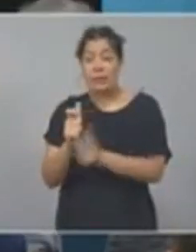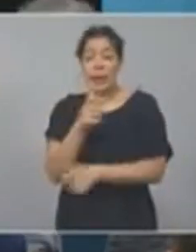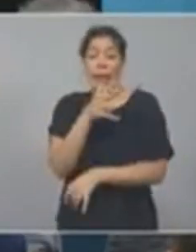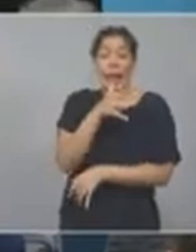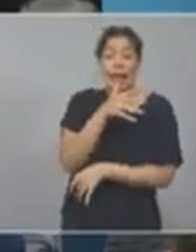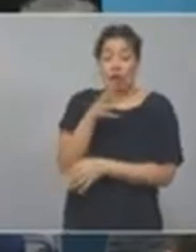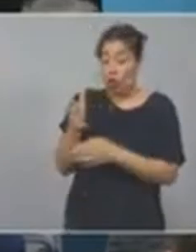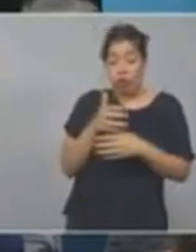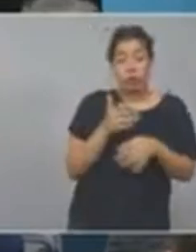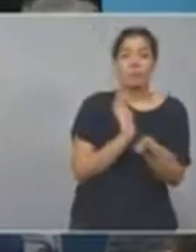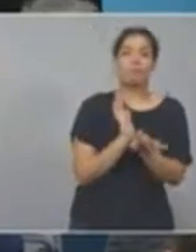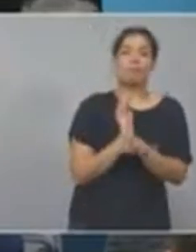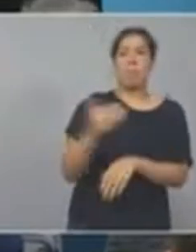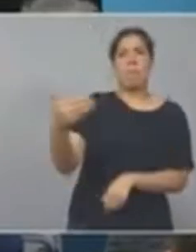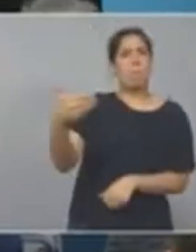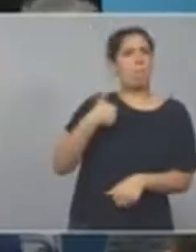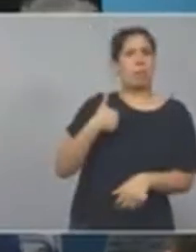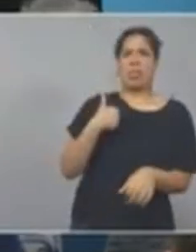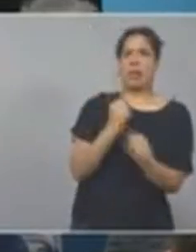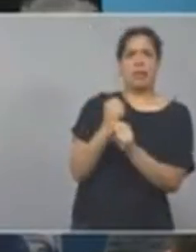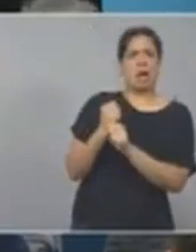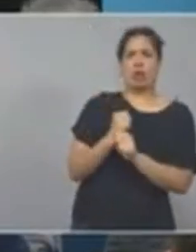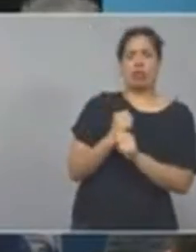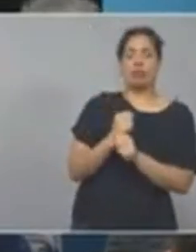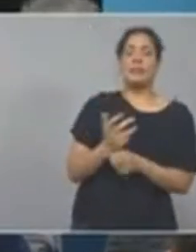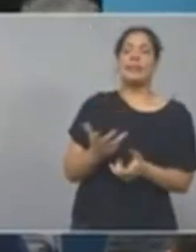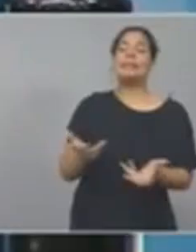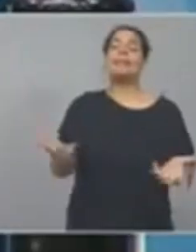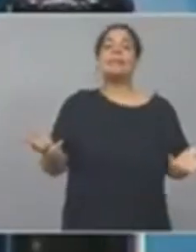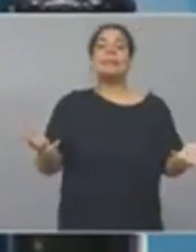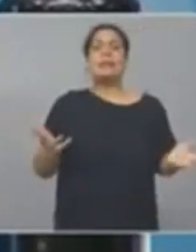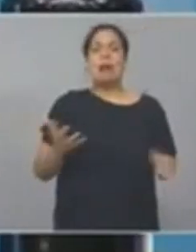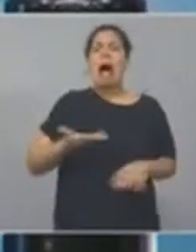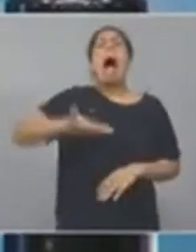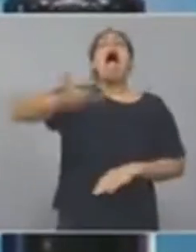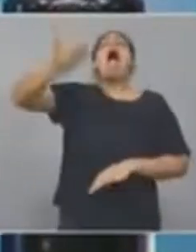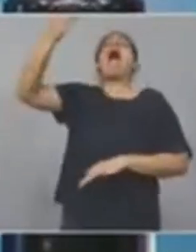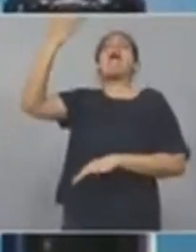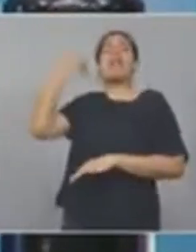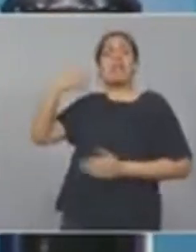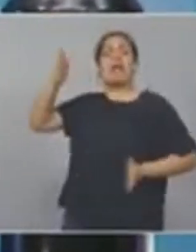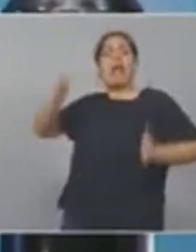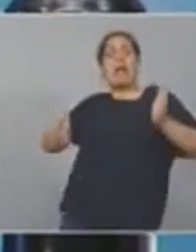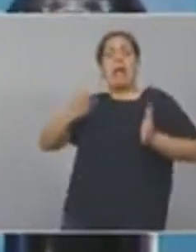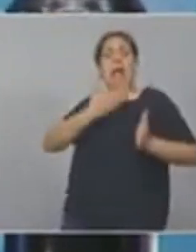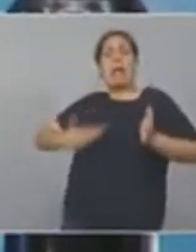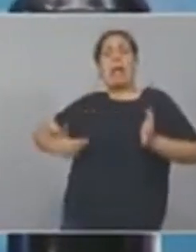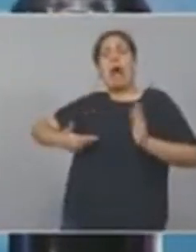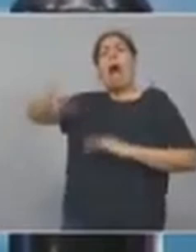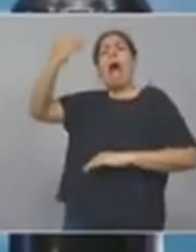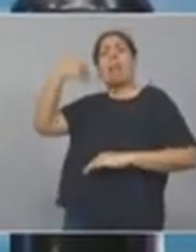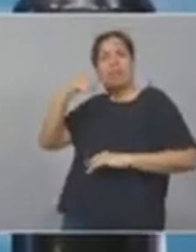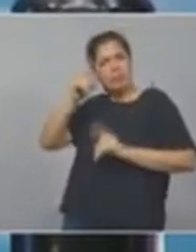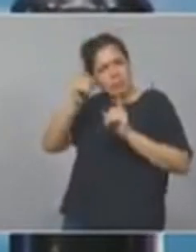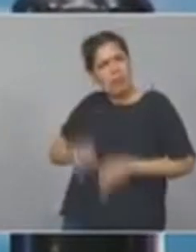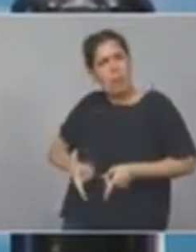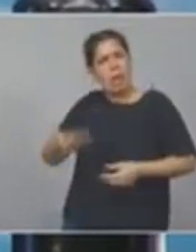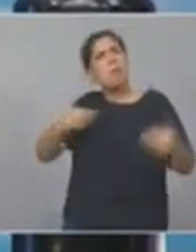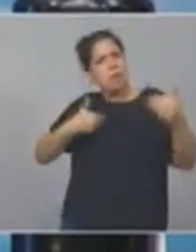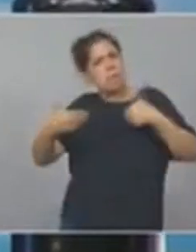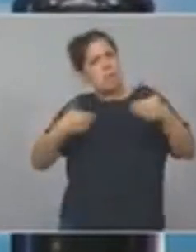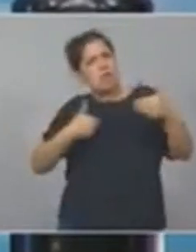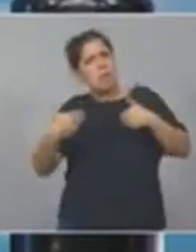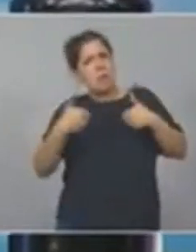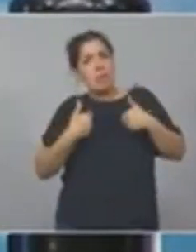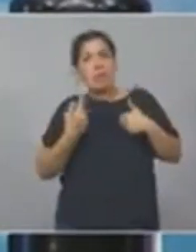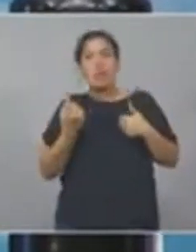Nadie dice que no hubiera, previo al cambio de gobierno, a la asunción de mi ley, que no hubiera demanda de alimentos, demanda